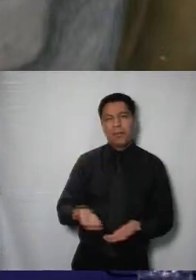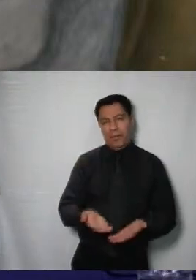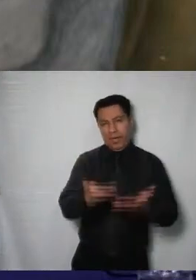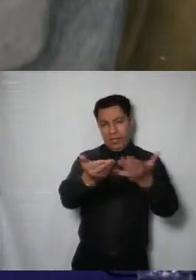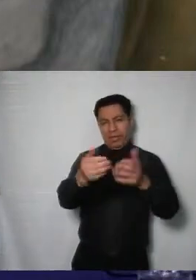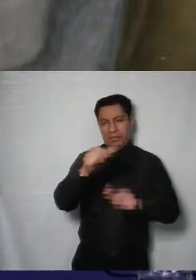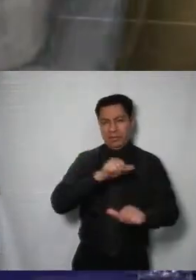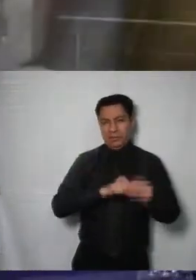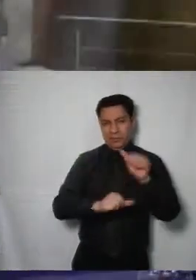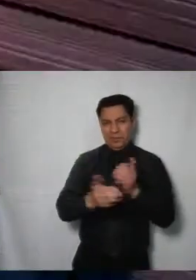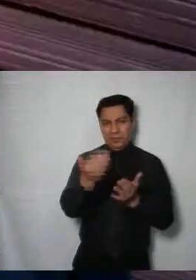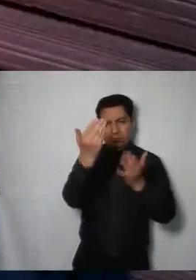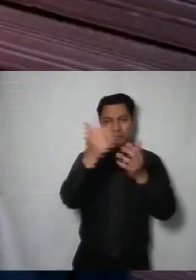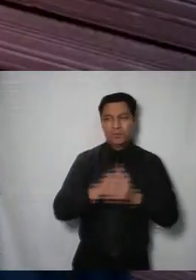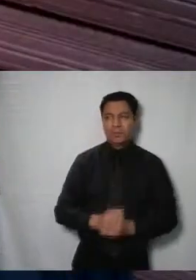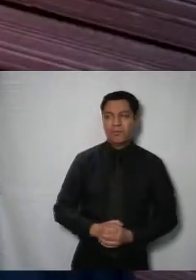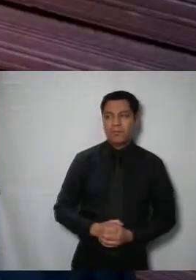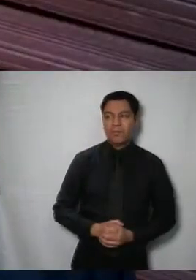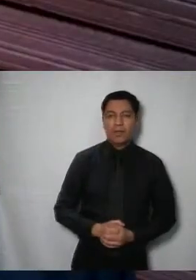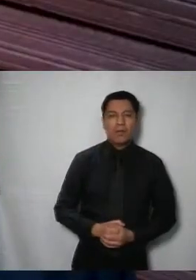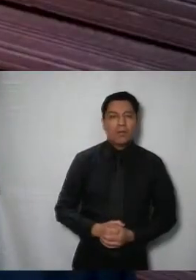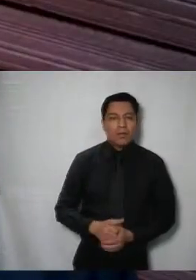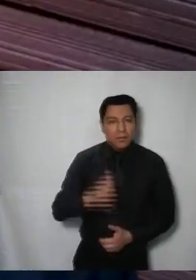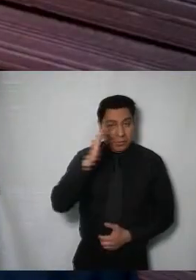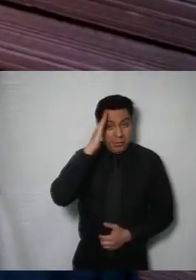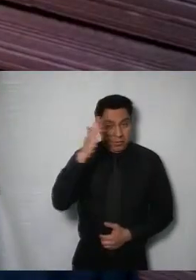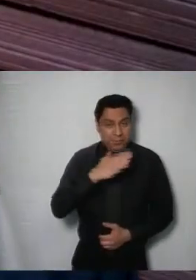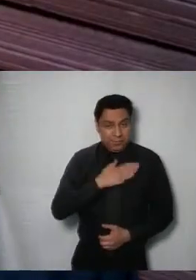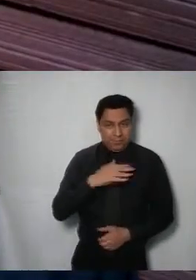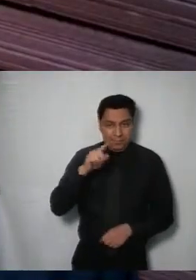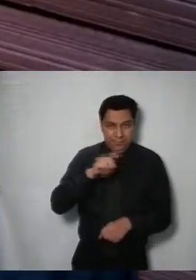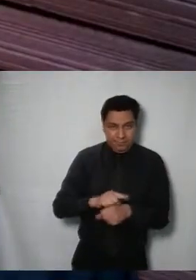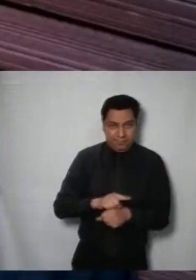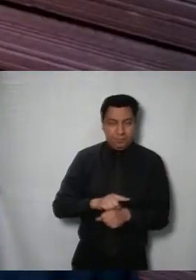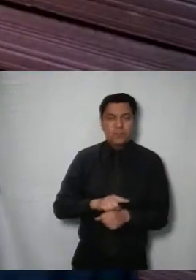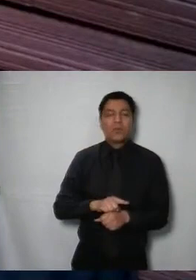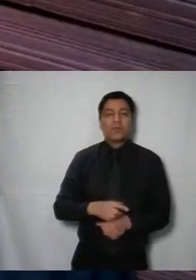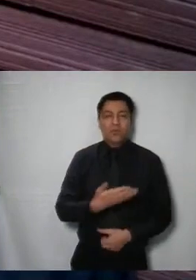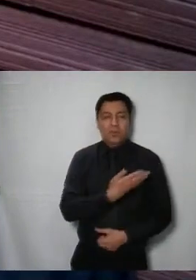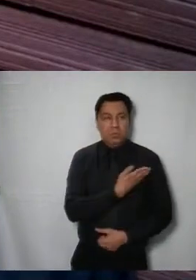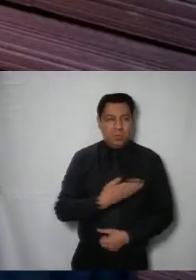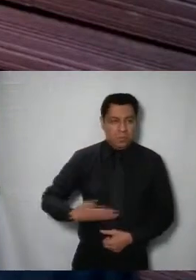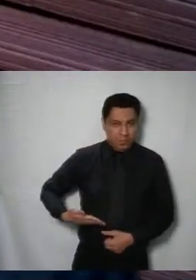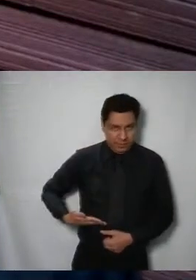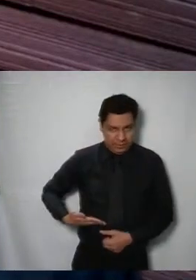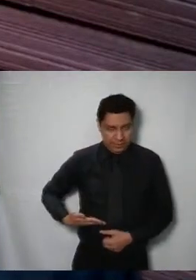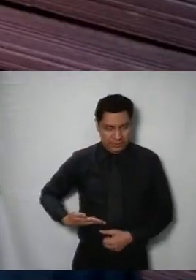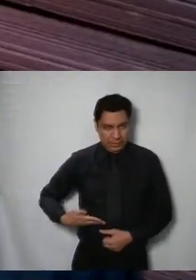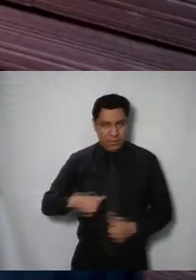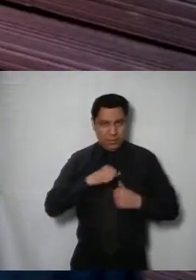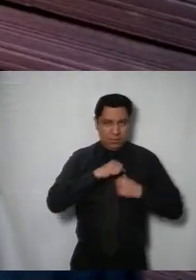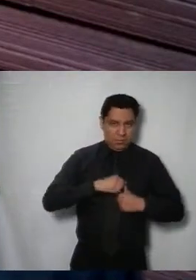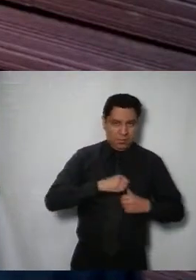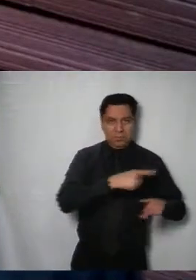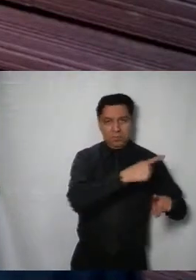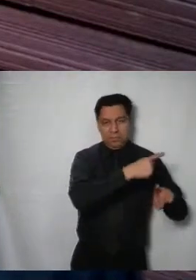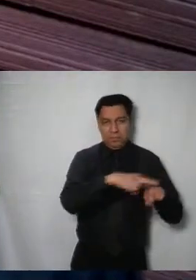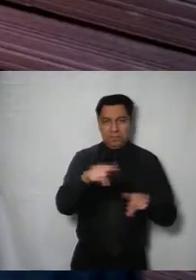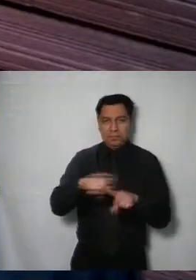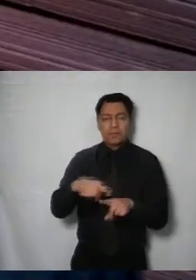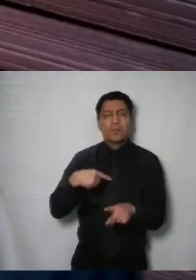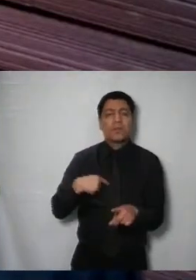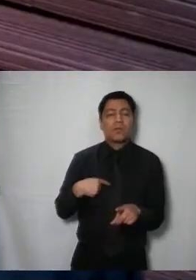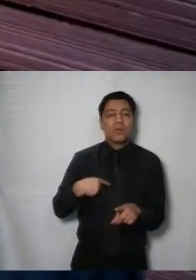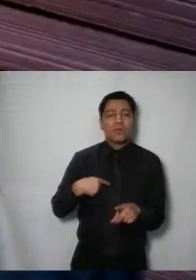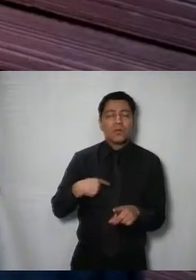revisión Buenos días comisionadas comisionado ciudadano comisionado presidente del instituto y audiencia que nos acompaña